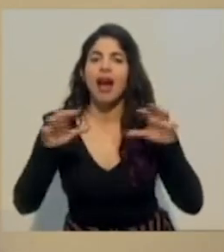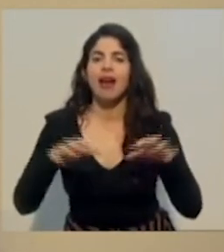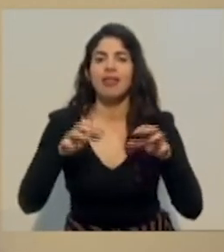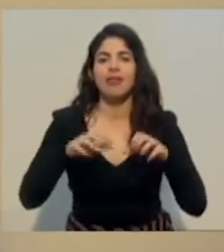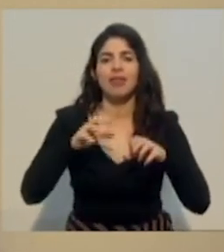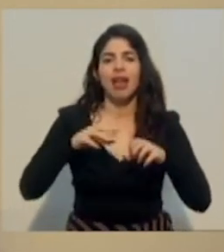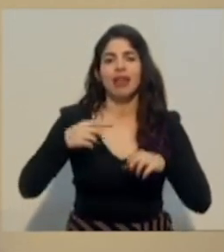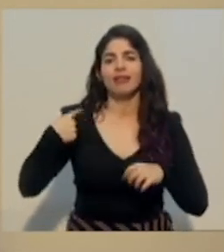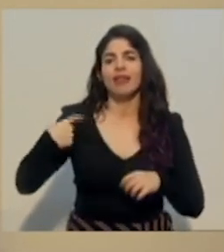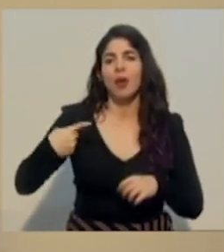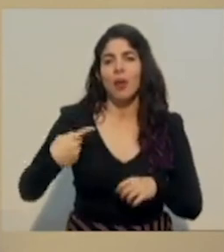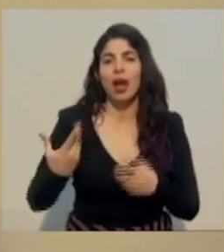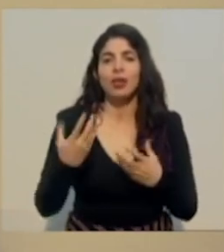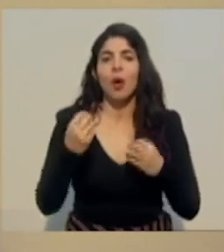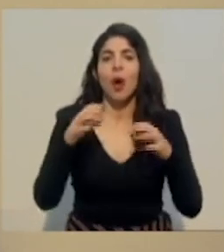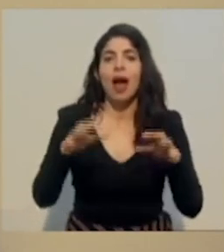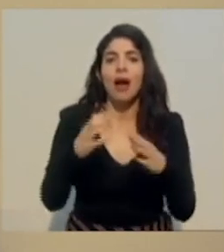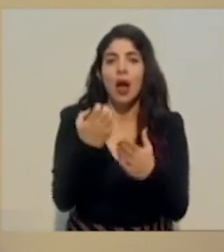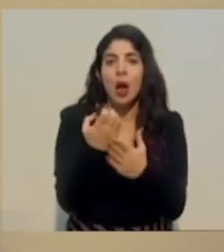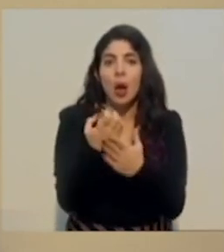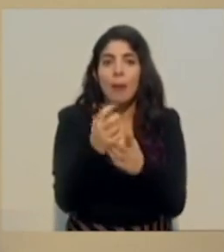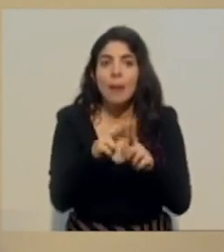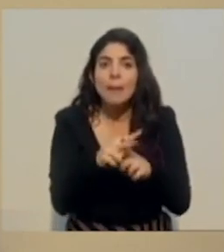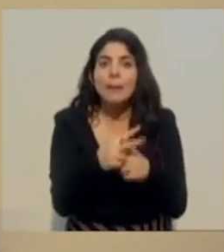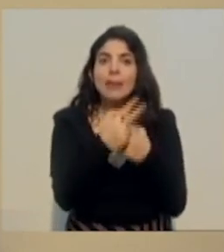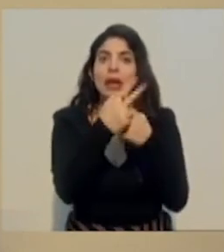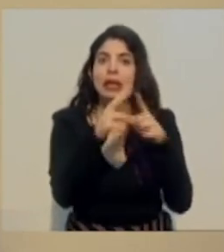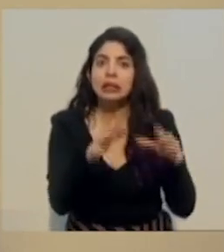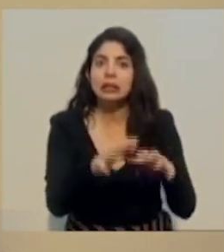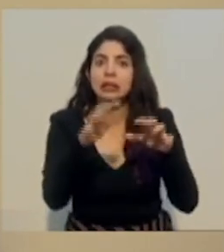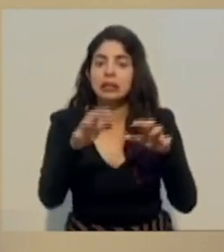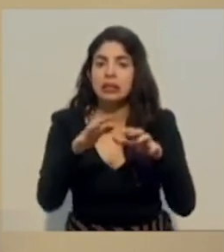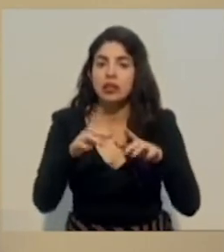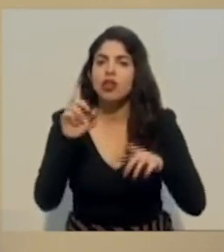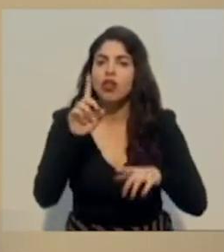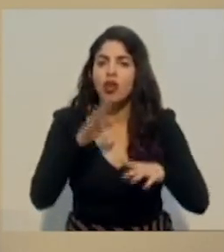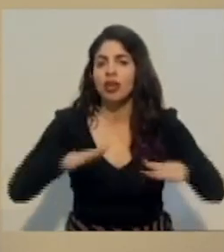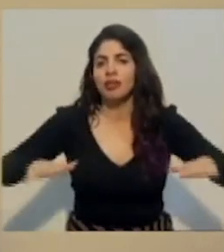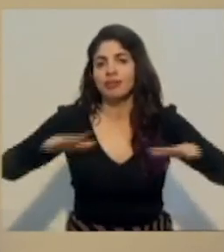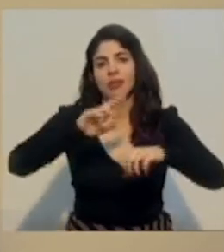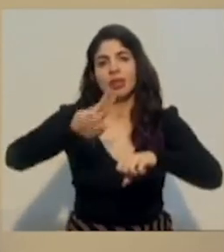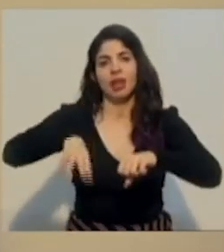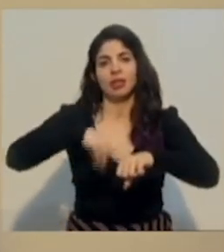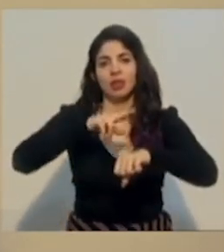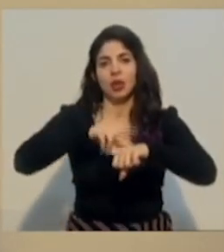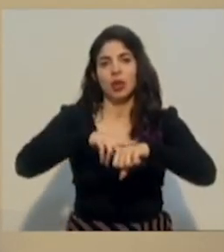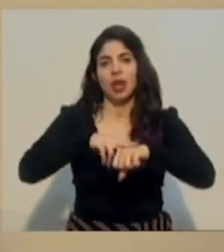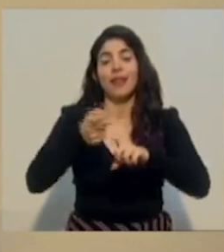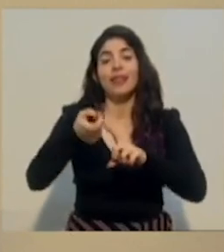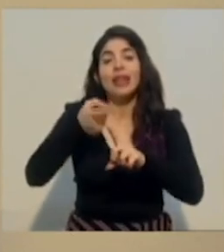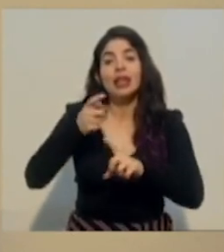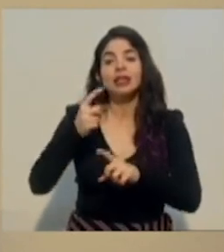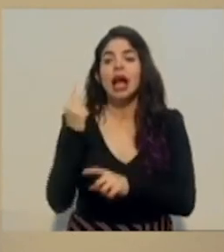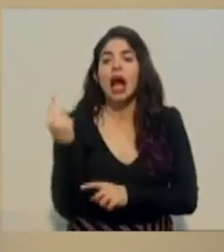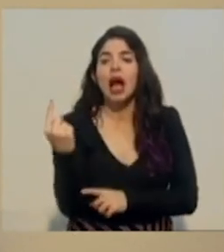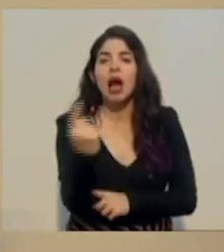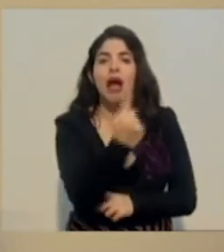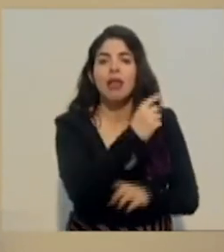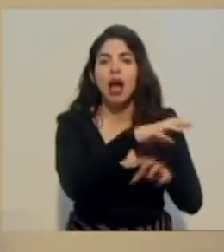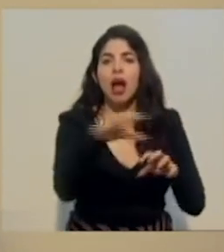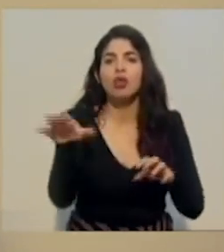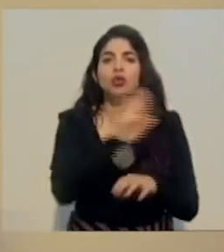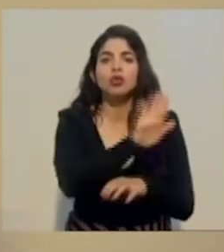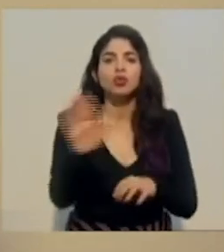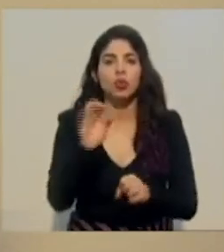actividades económicas dentro del territorio nacional, desde el trabajo de los cantones. Y en ese